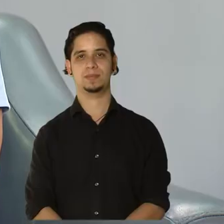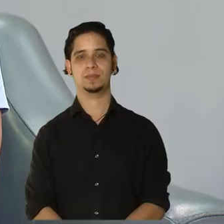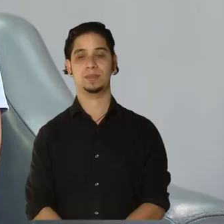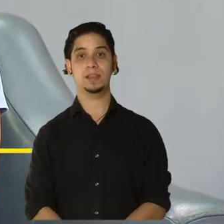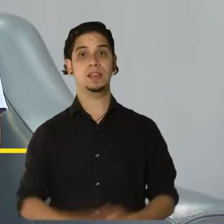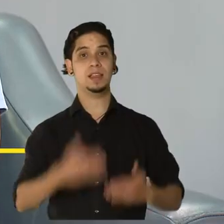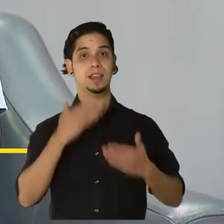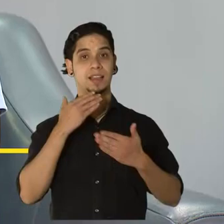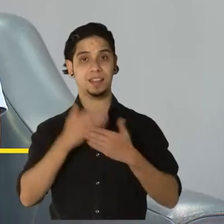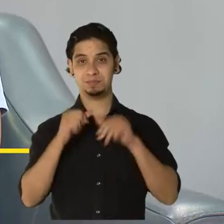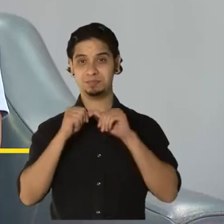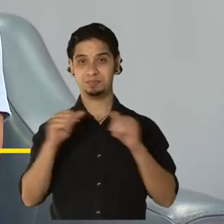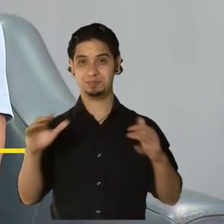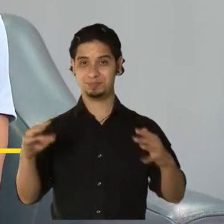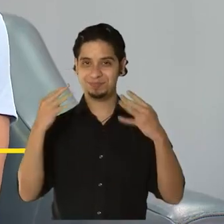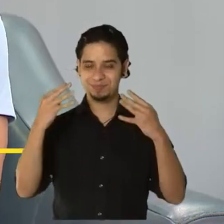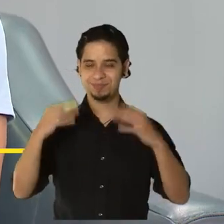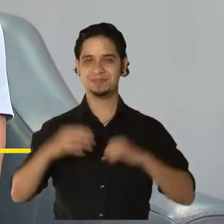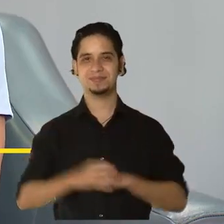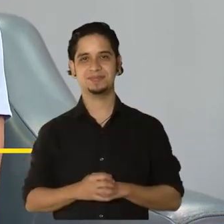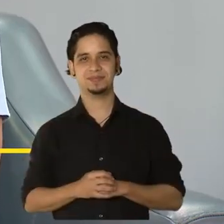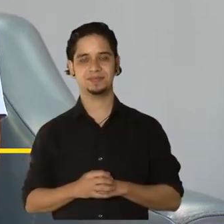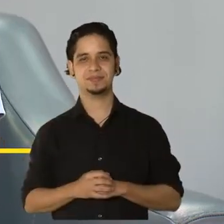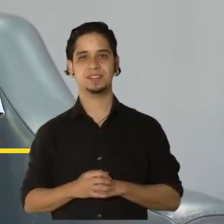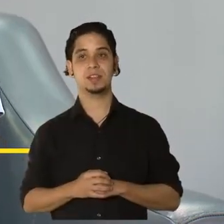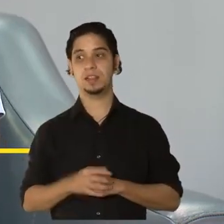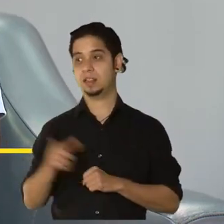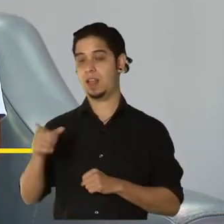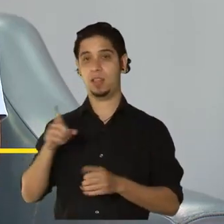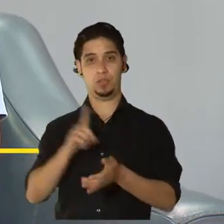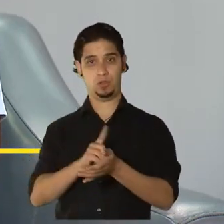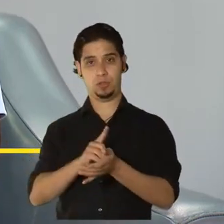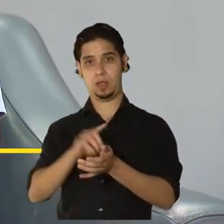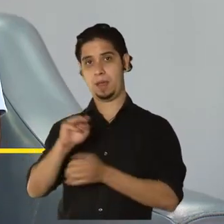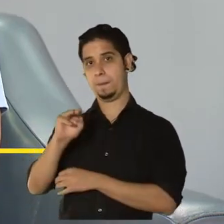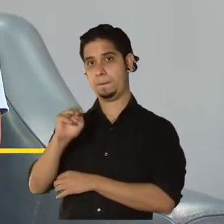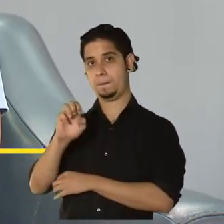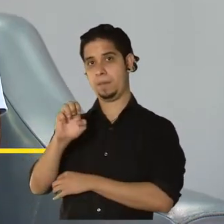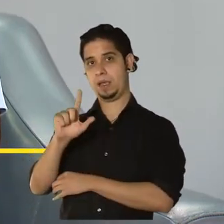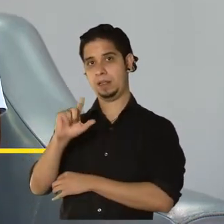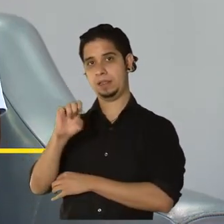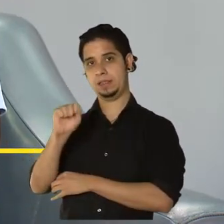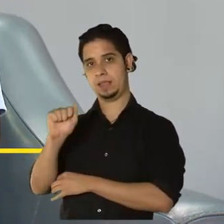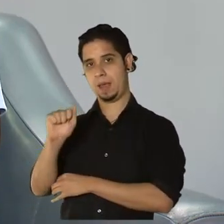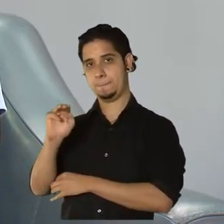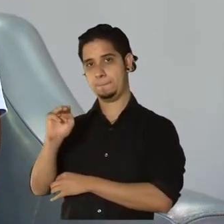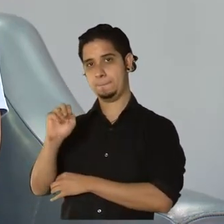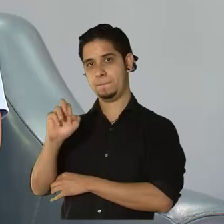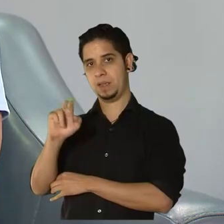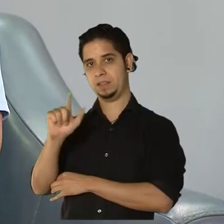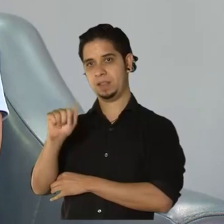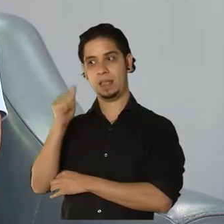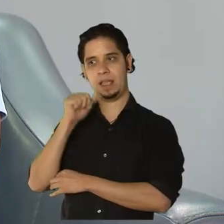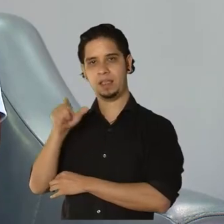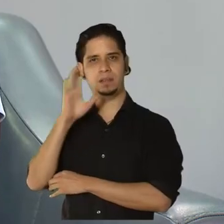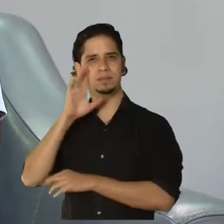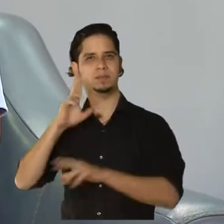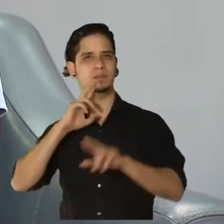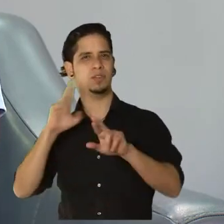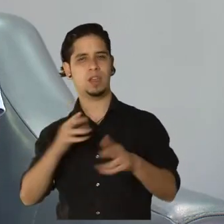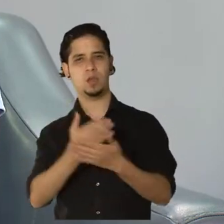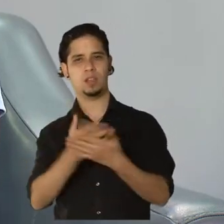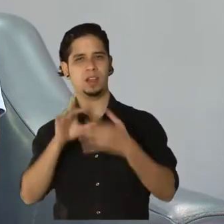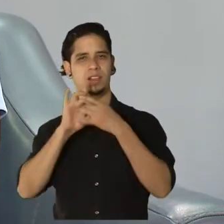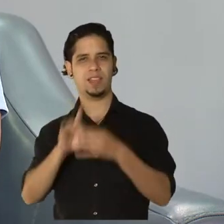Gracias por continuar con nosotros. el día de hoy, la doctora Melisa Marzán estará contestando preguntas sobre